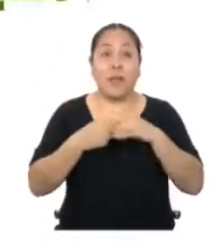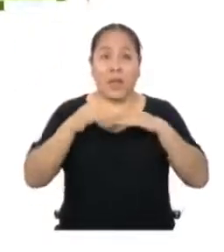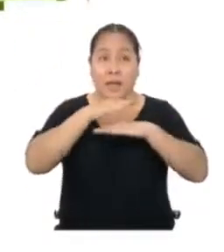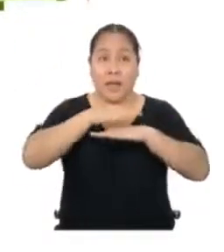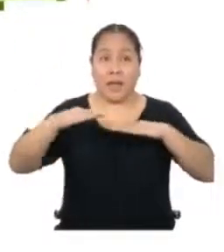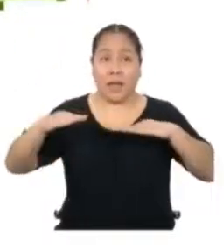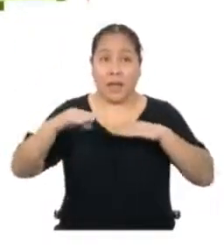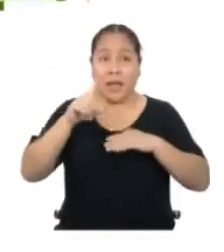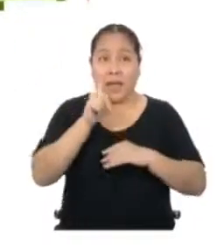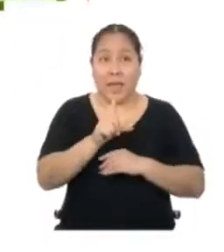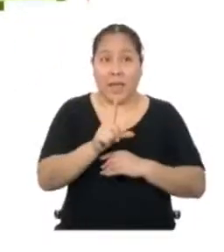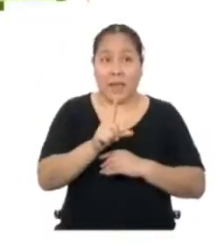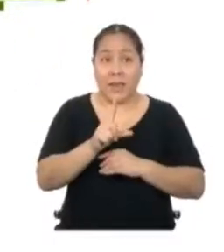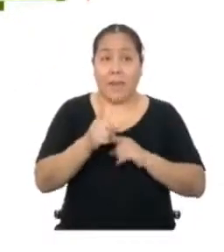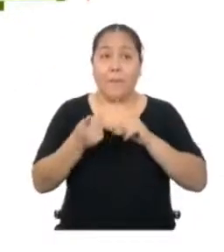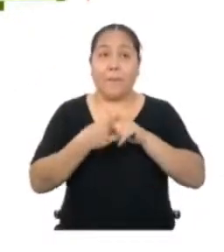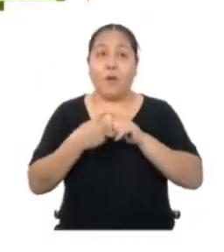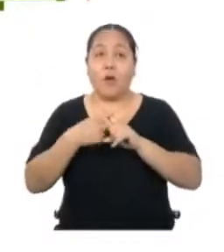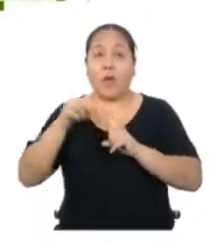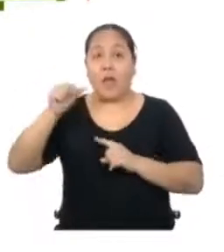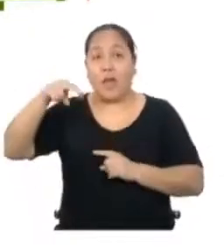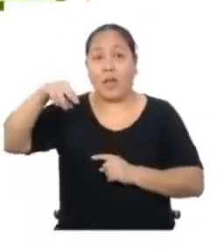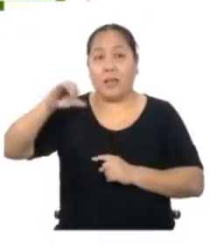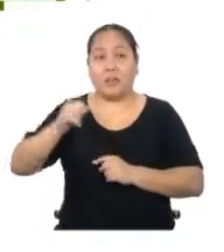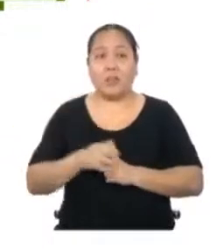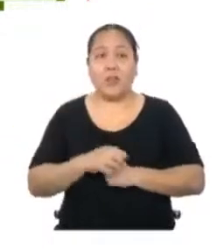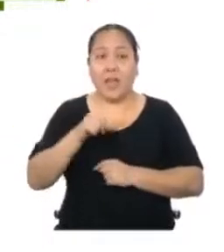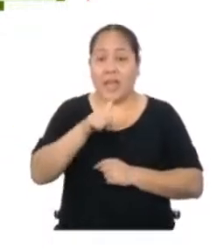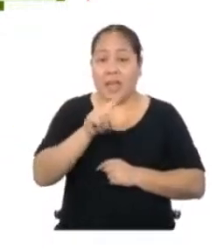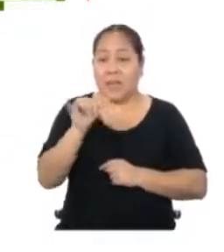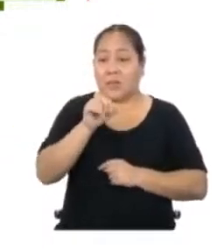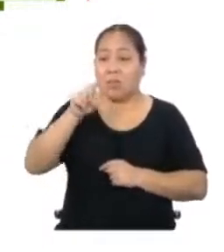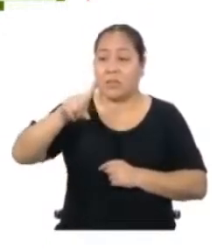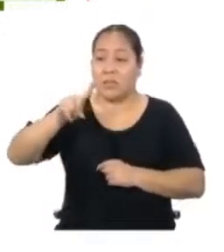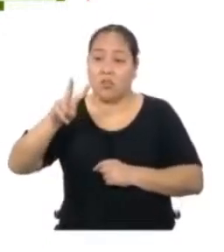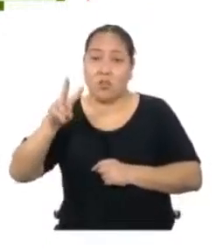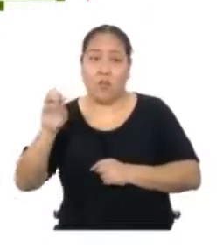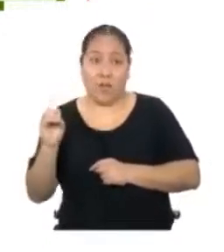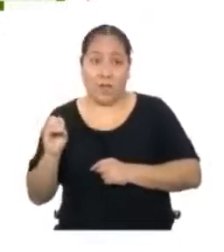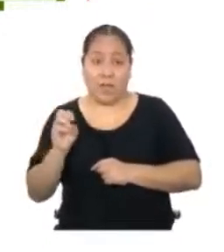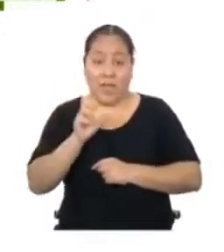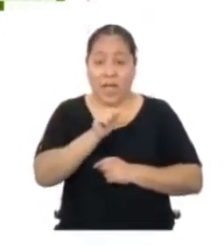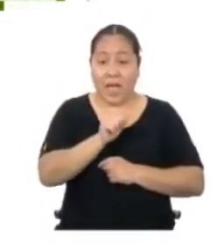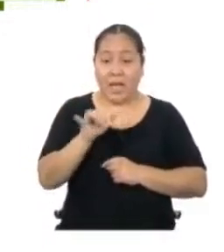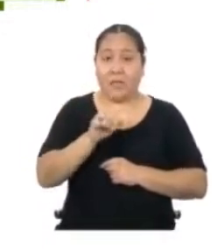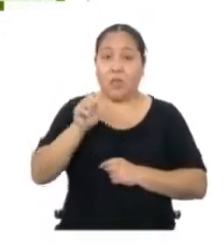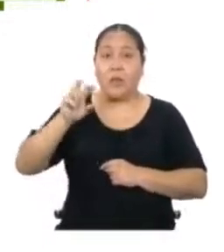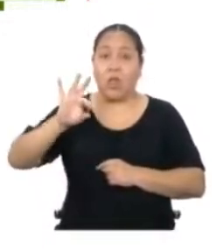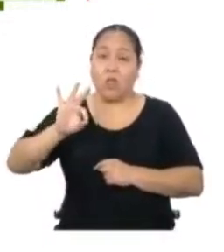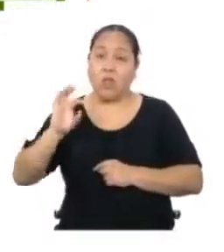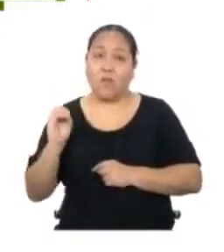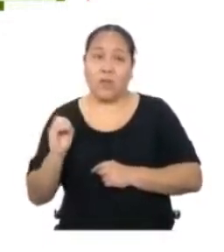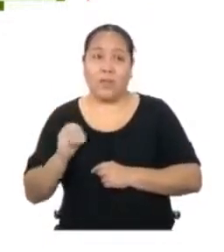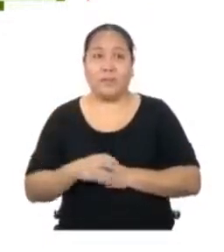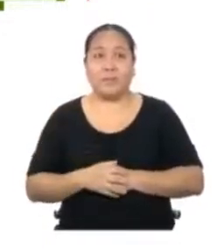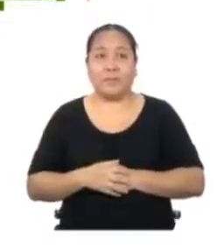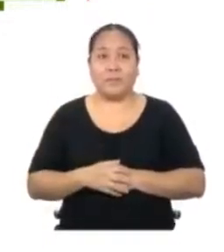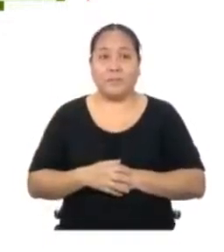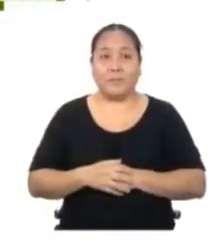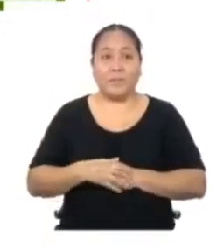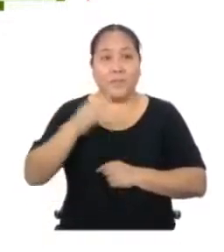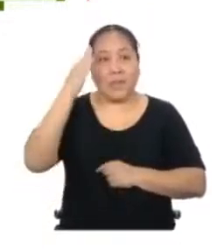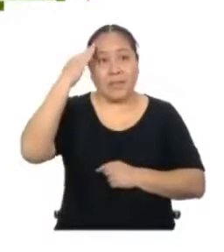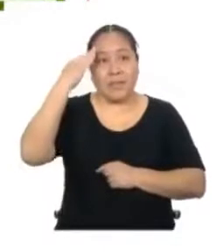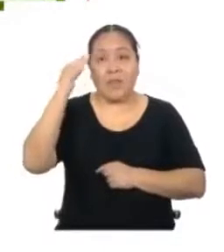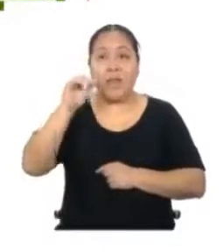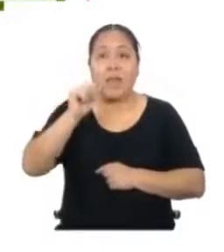L por el ancho A L es igual a 120 y A a 90 Y para calcular el área